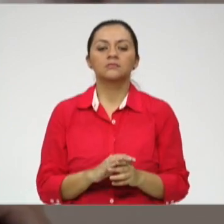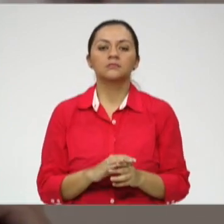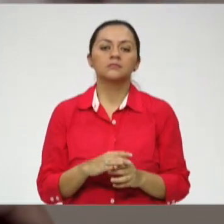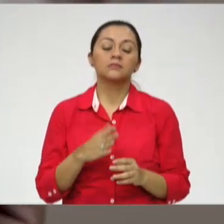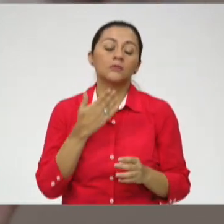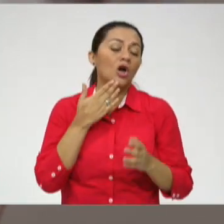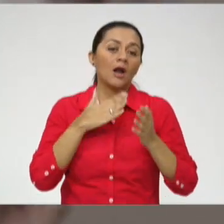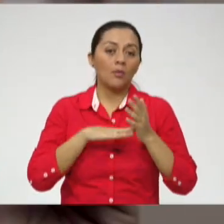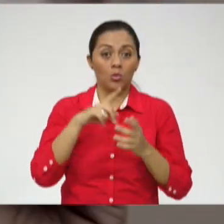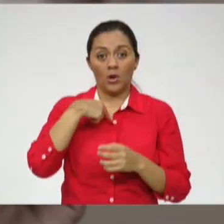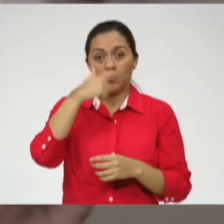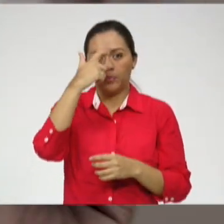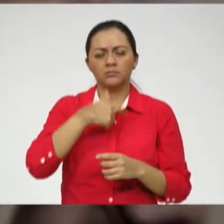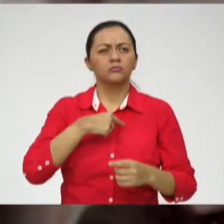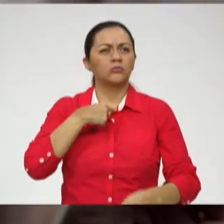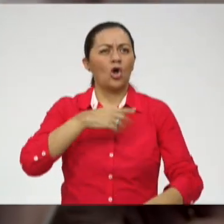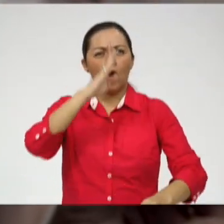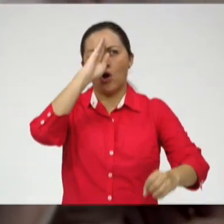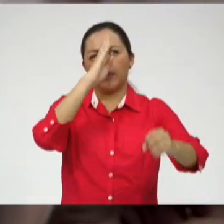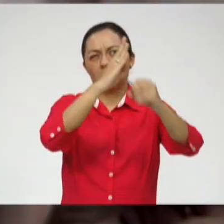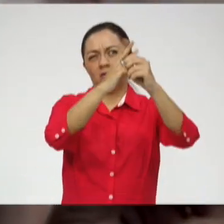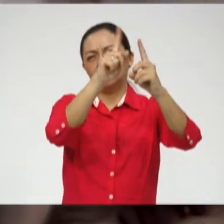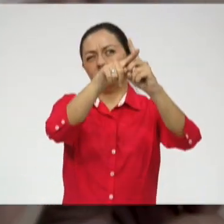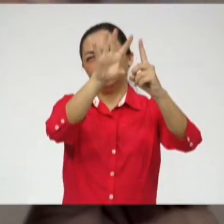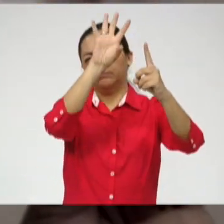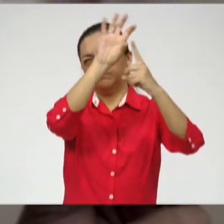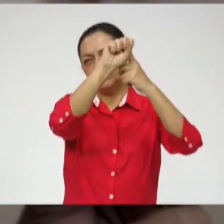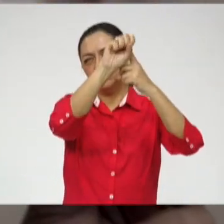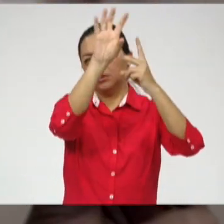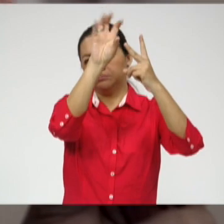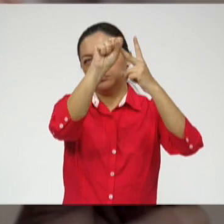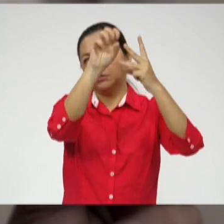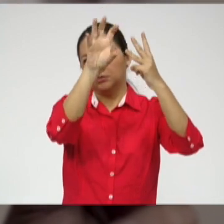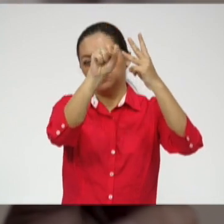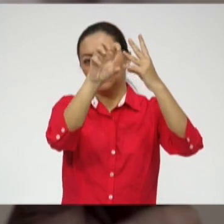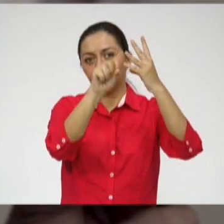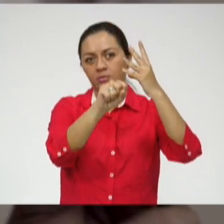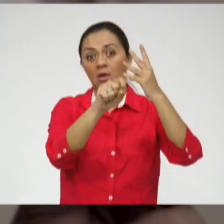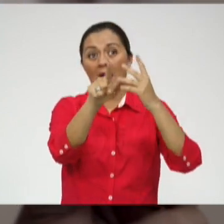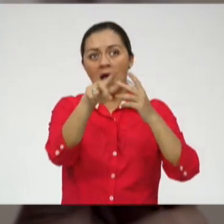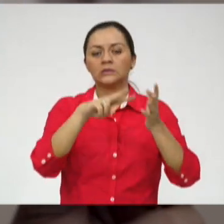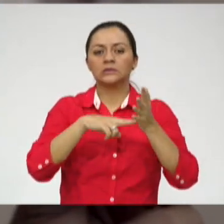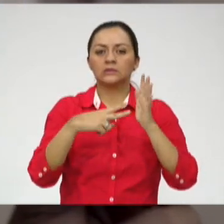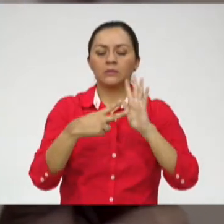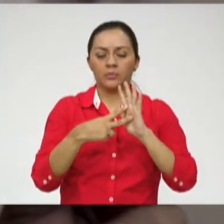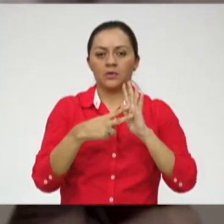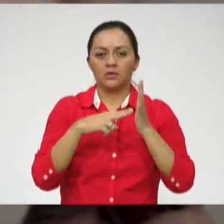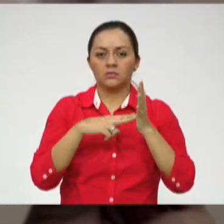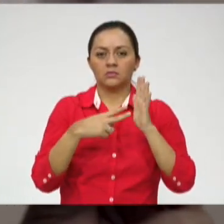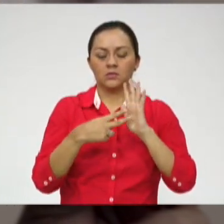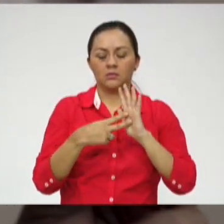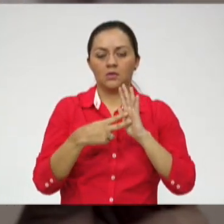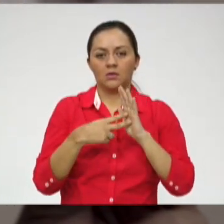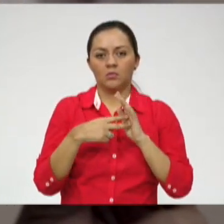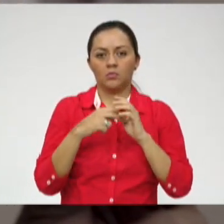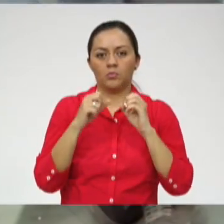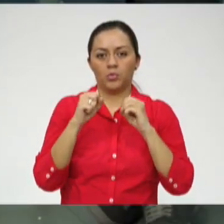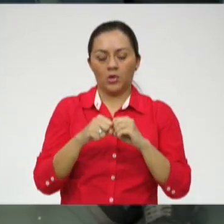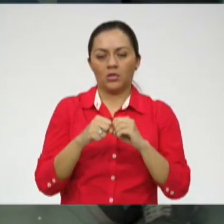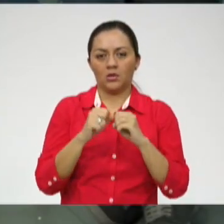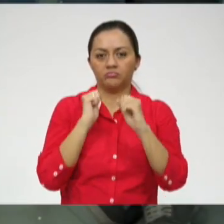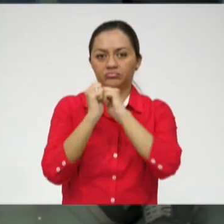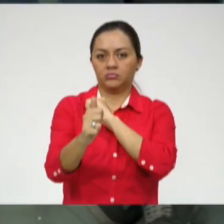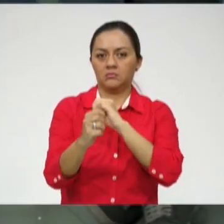metas, el que ha determinado claramente sus sueños, tiene la probabilidad más alta de sobrepasar los mismos.